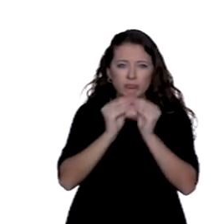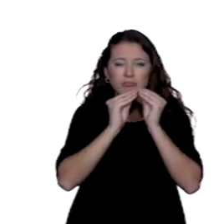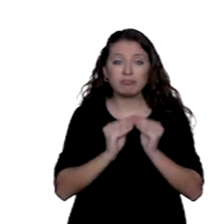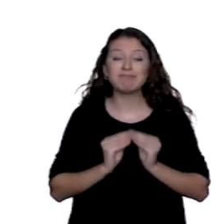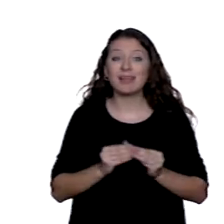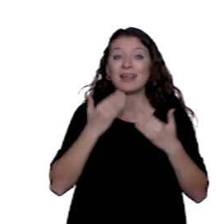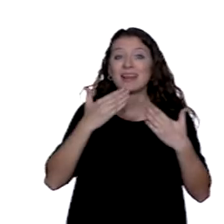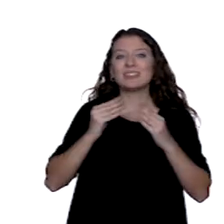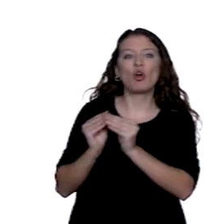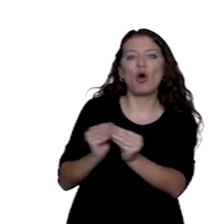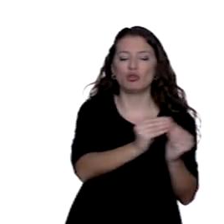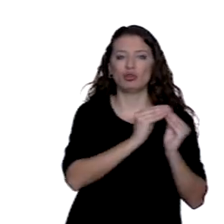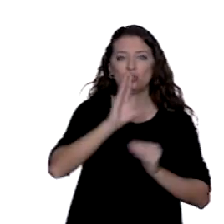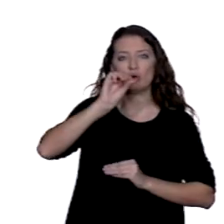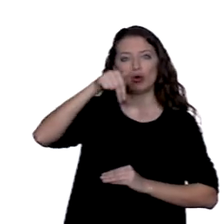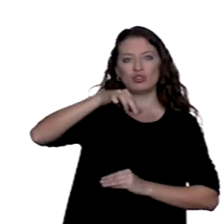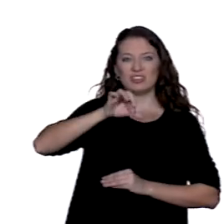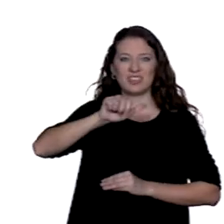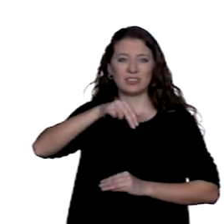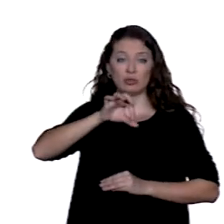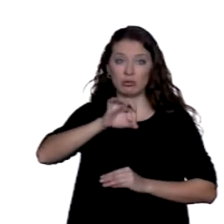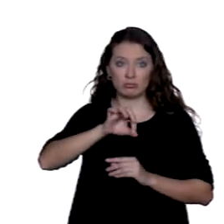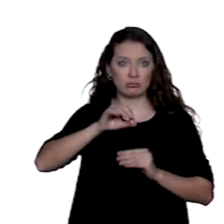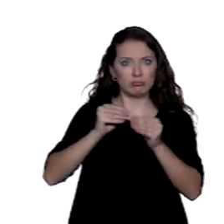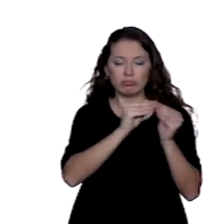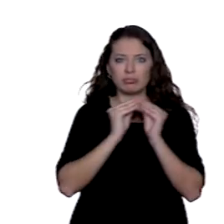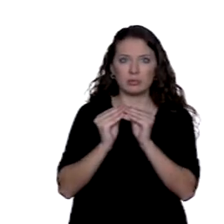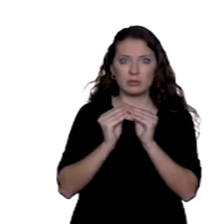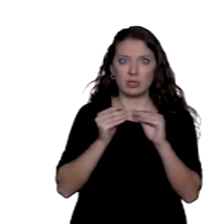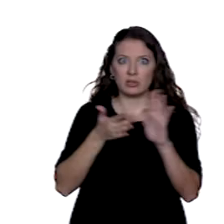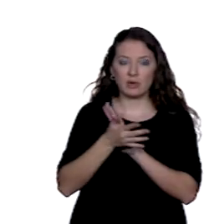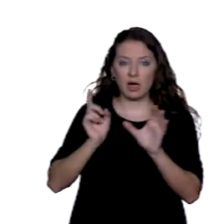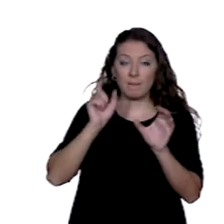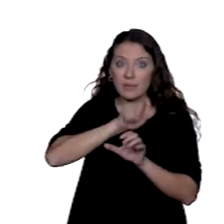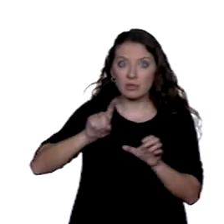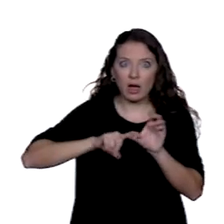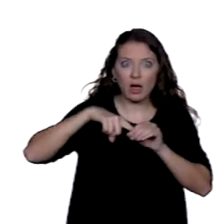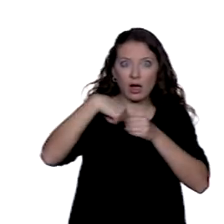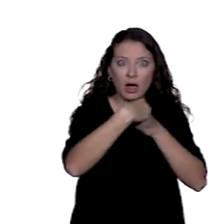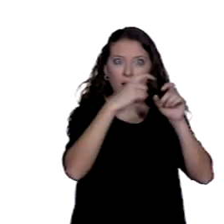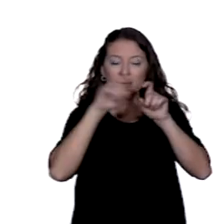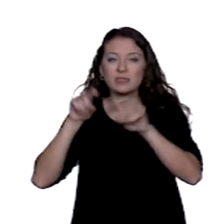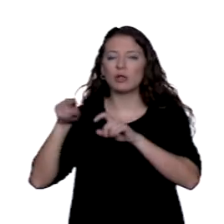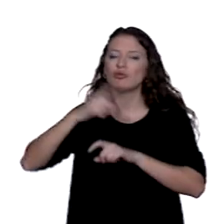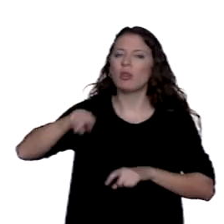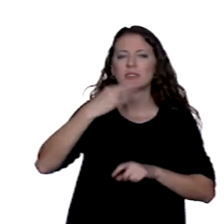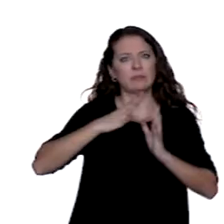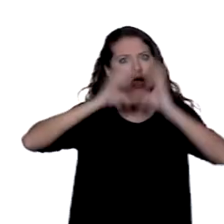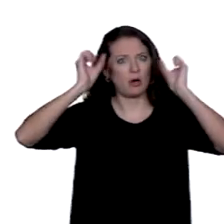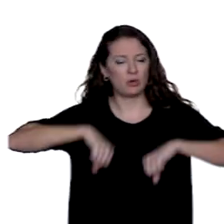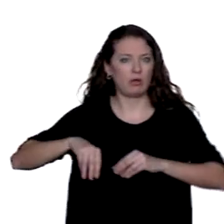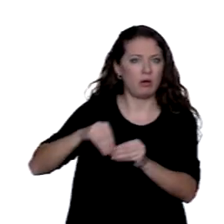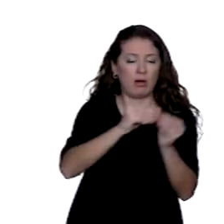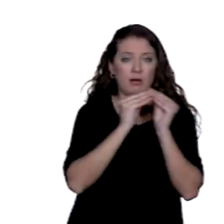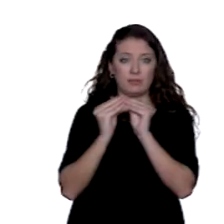esta es una palabra que para nosotros es mágica. Consenso es ponerse de acuerdo entre todas las partes interesadas. Las publica un